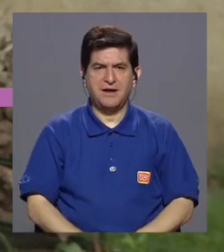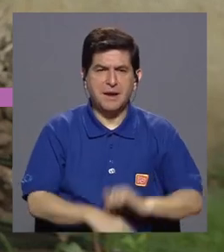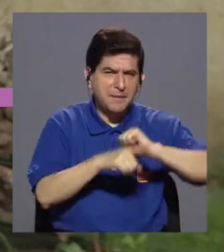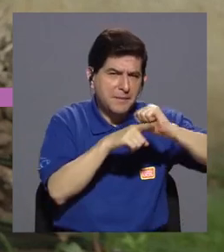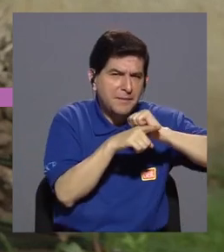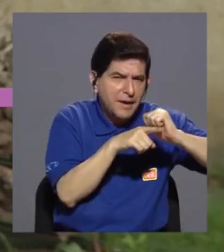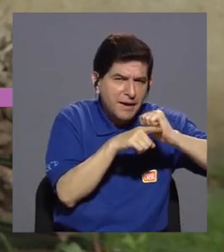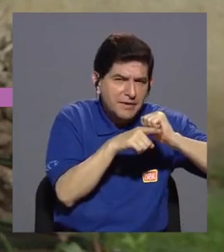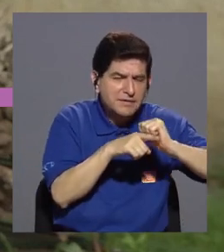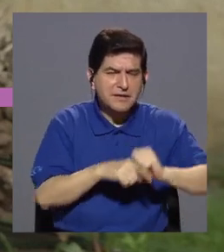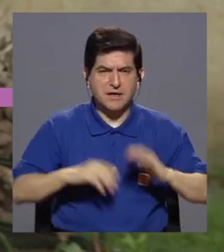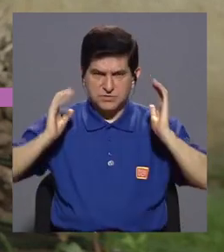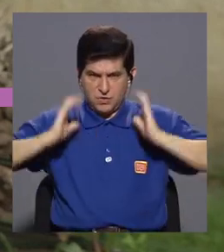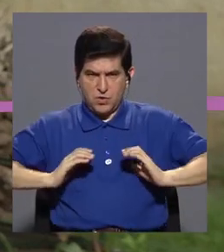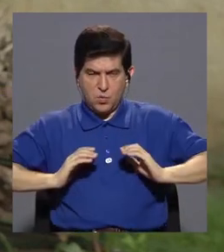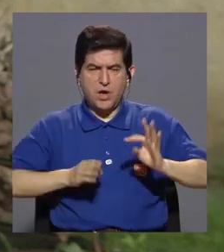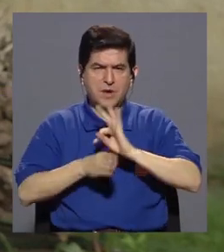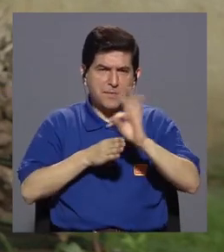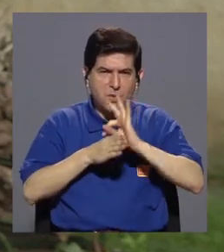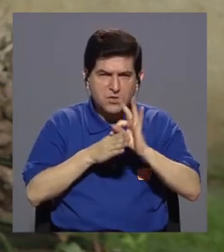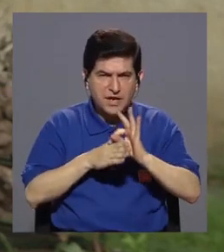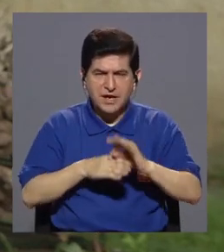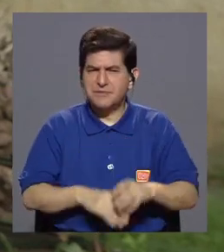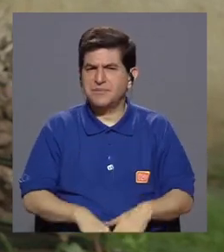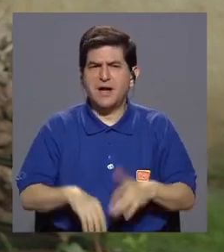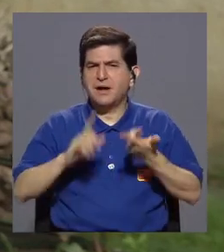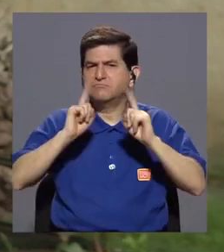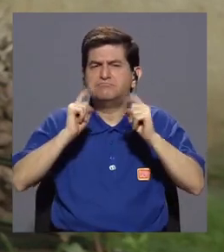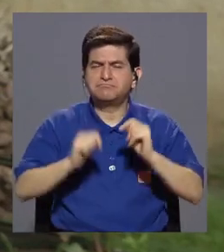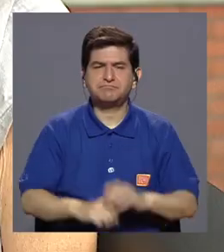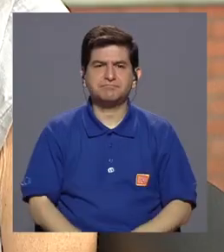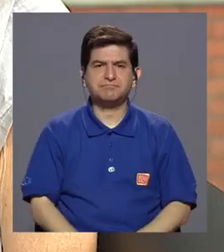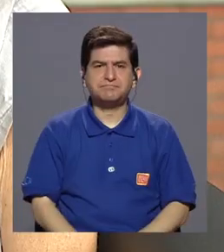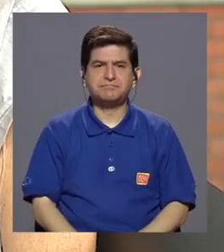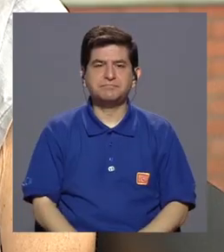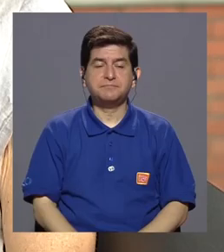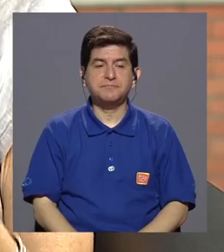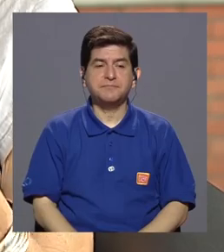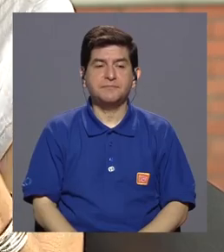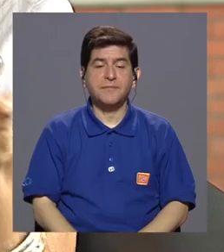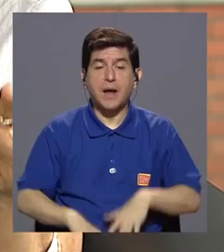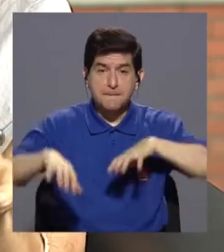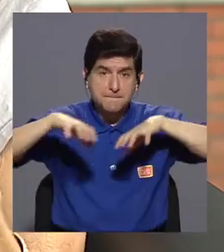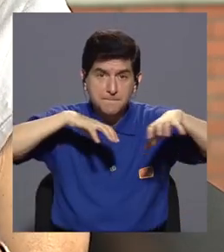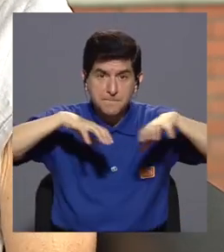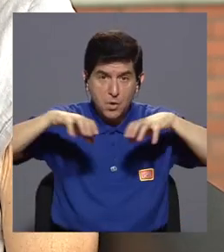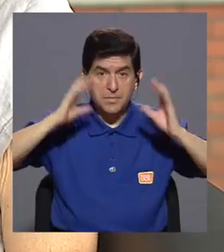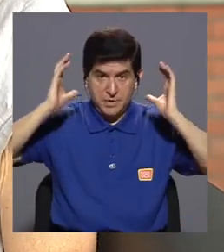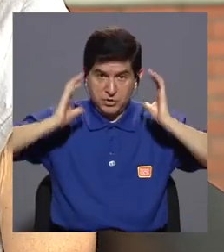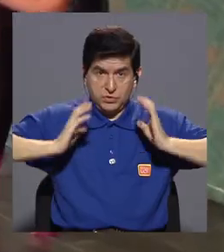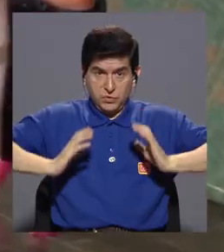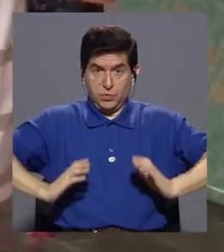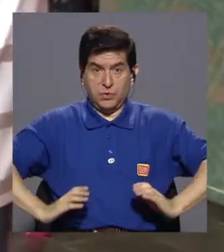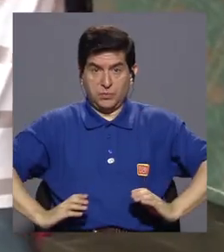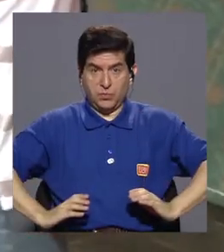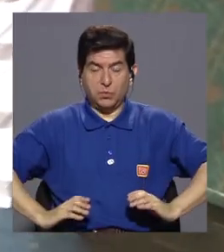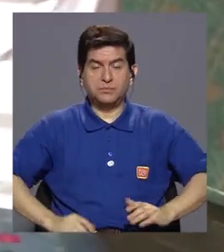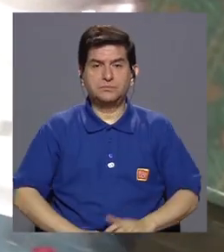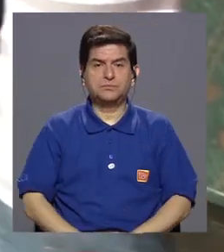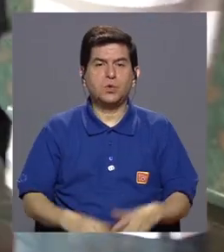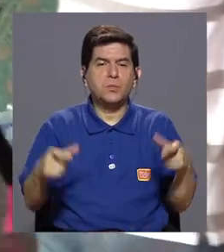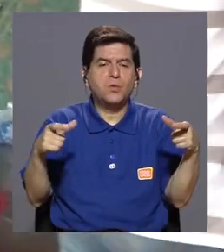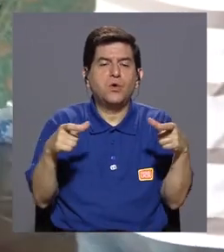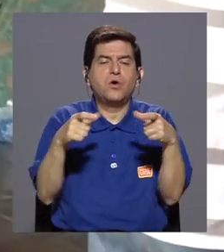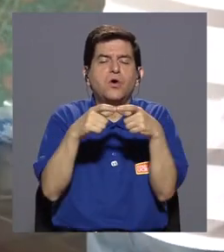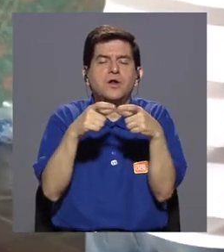¿Ejercicios o terapias dinámicas? No sé. Hay movimiento corporal, como